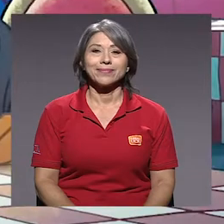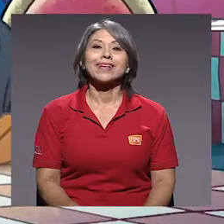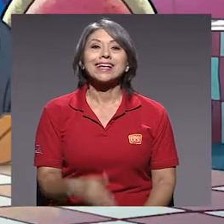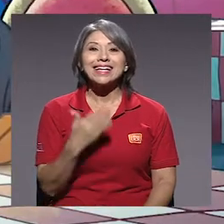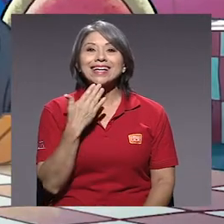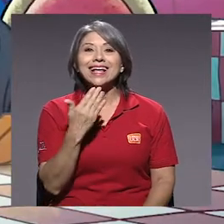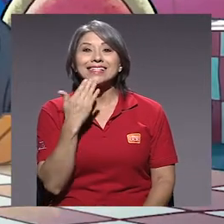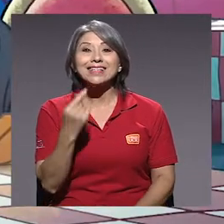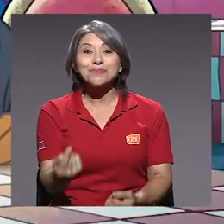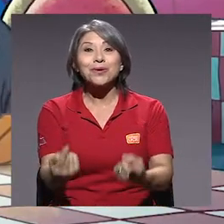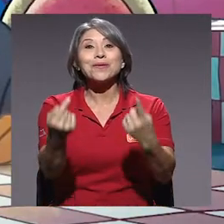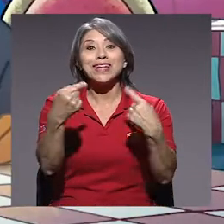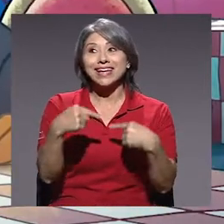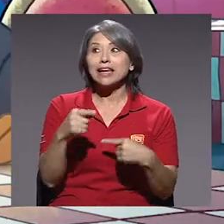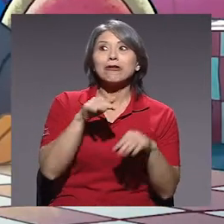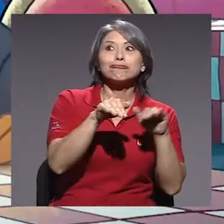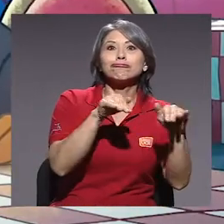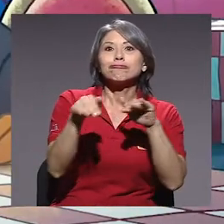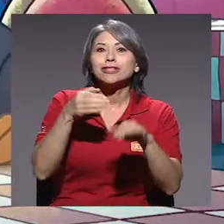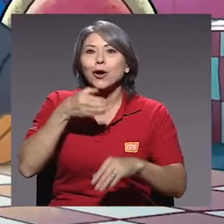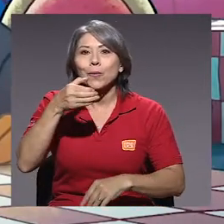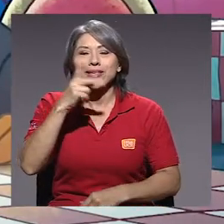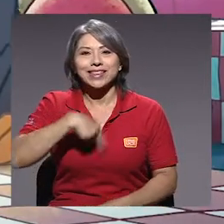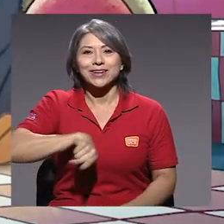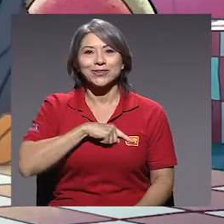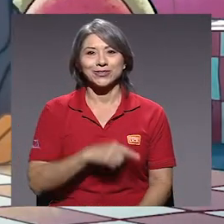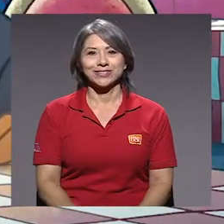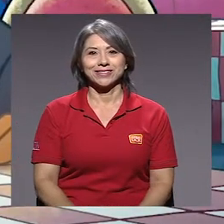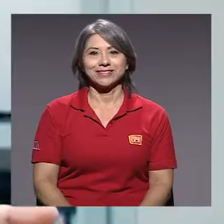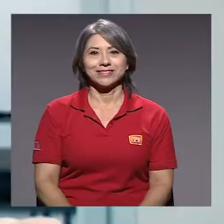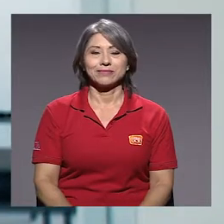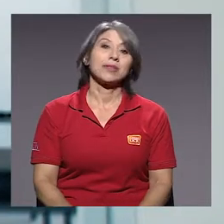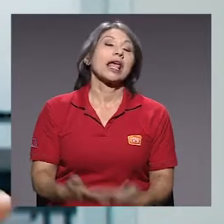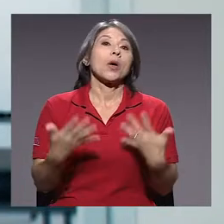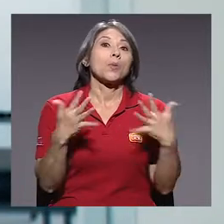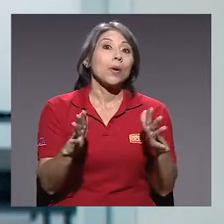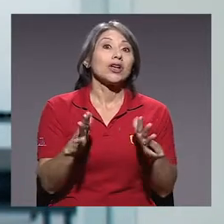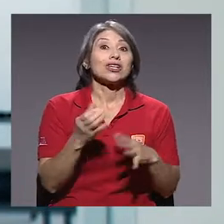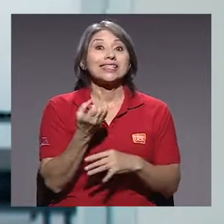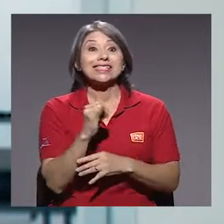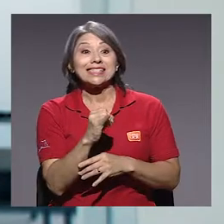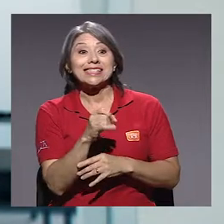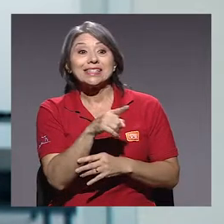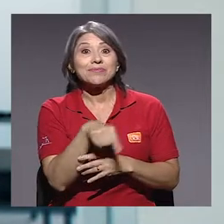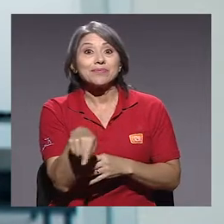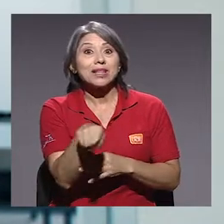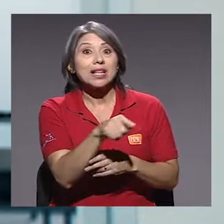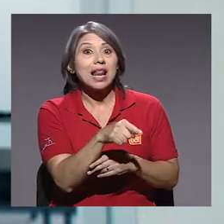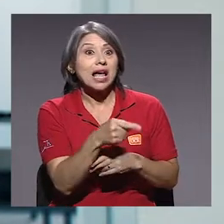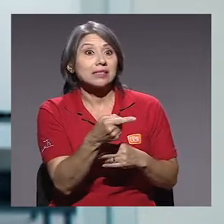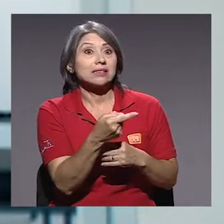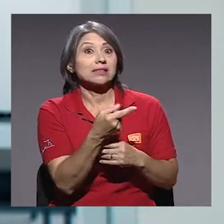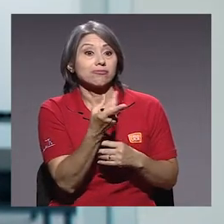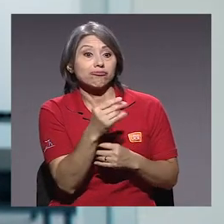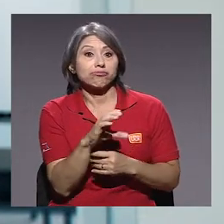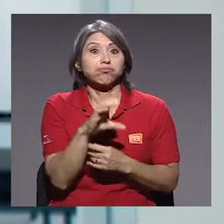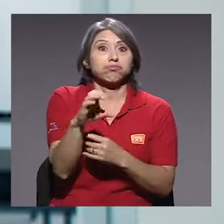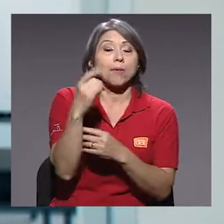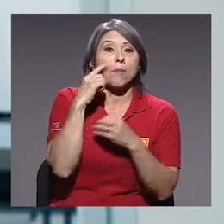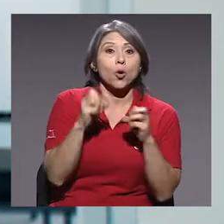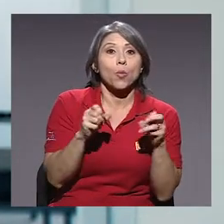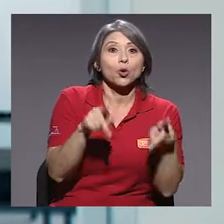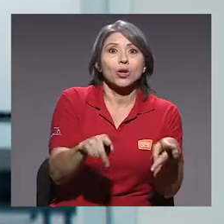Gracias por venir. ¡Recomiéndenos! Si los emprendedores por la oportunidad tienen ese tipo de barreras,